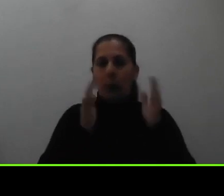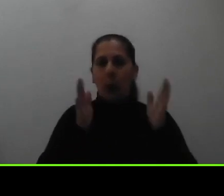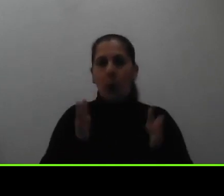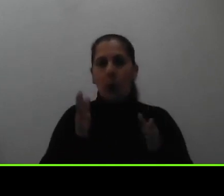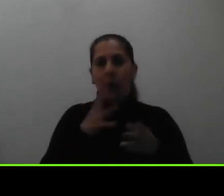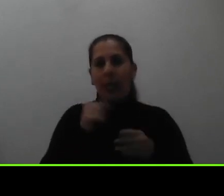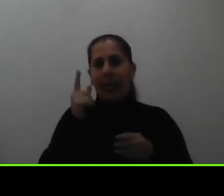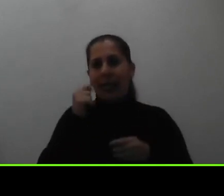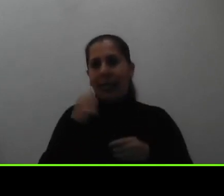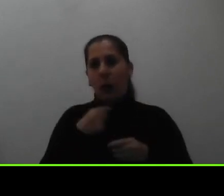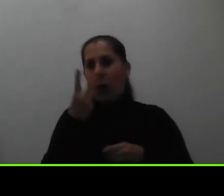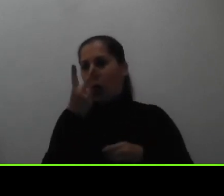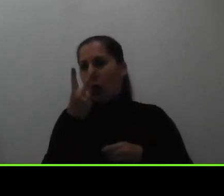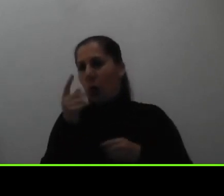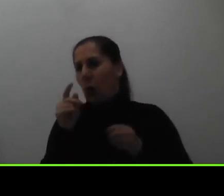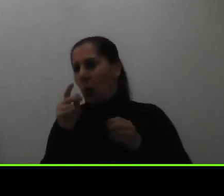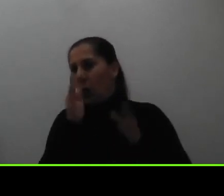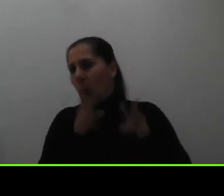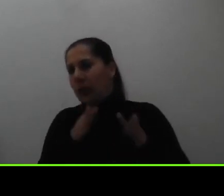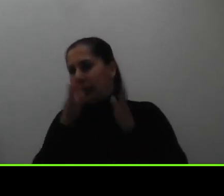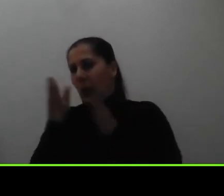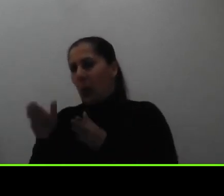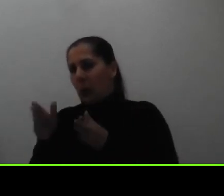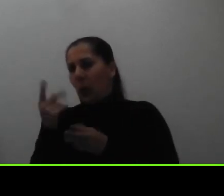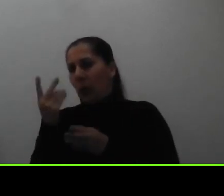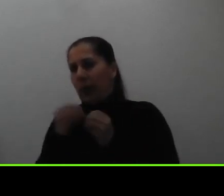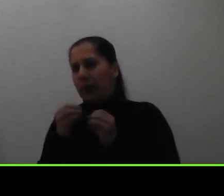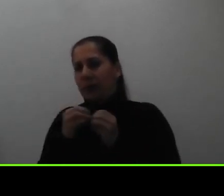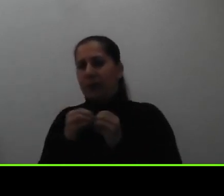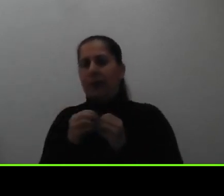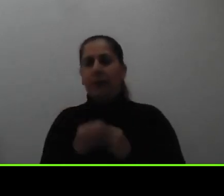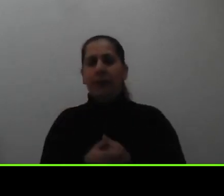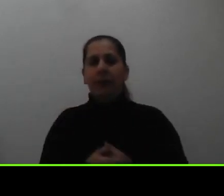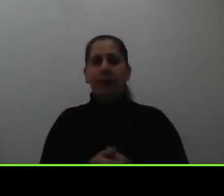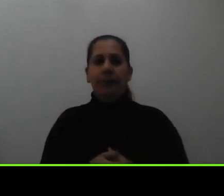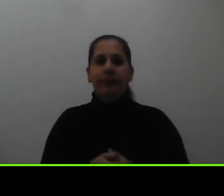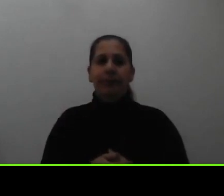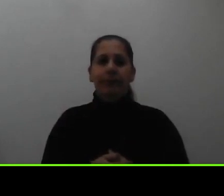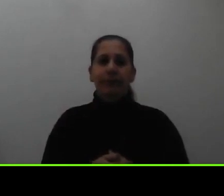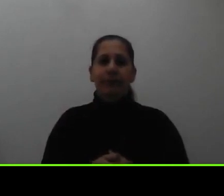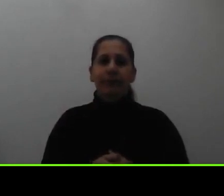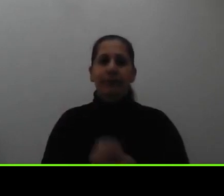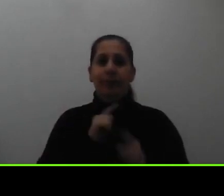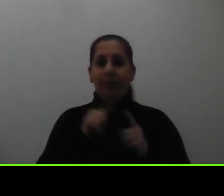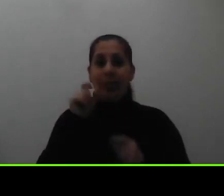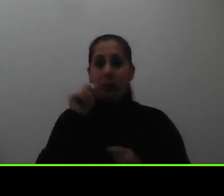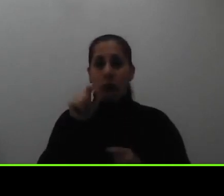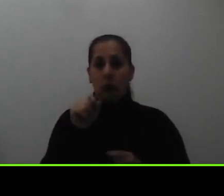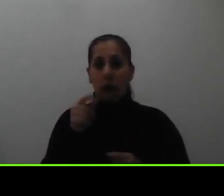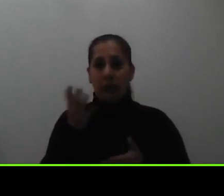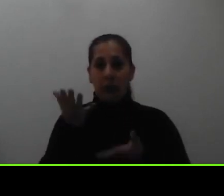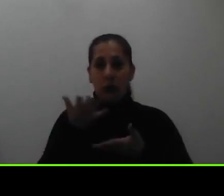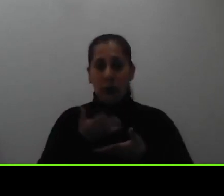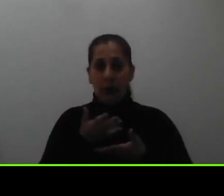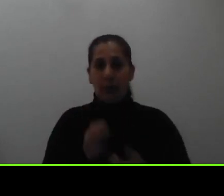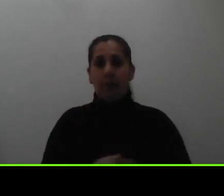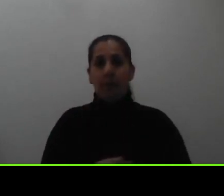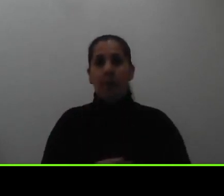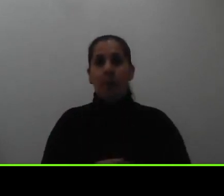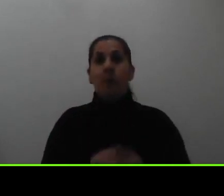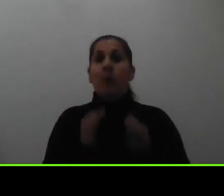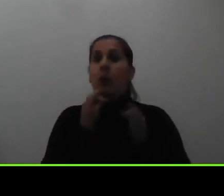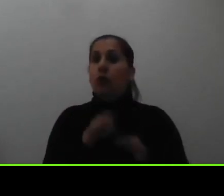y creo que uno más según las aquí las consultas que nos están llegando súper